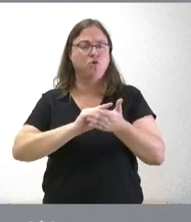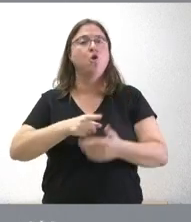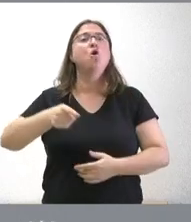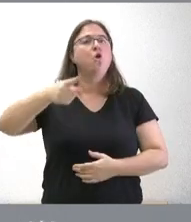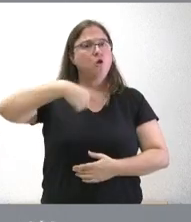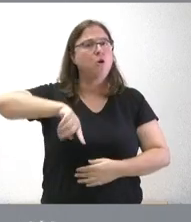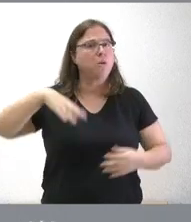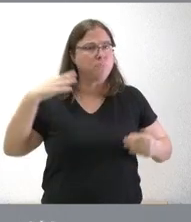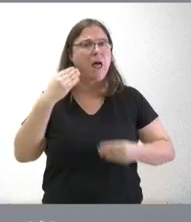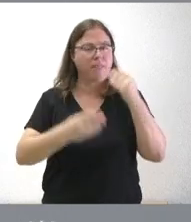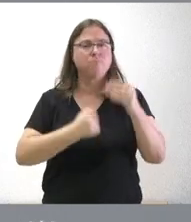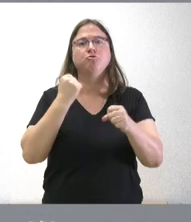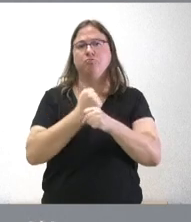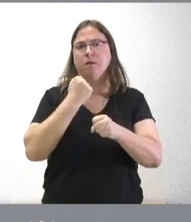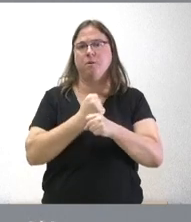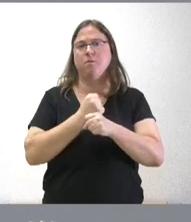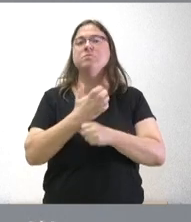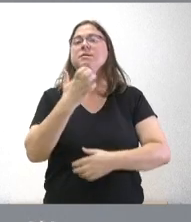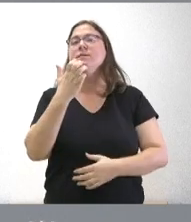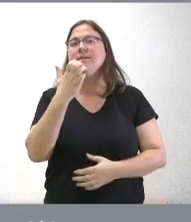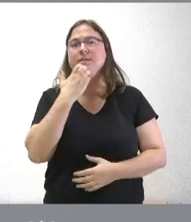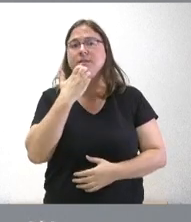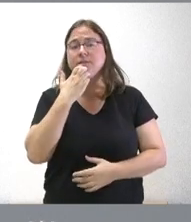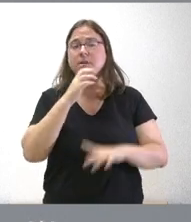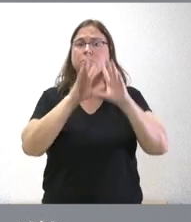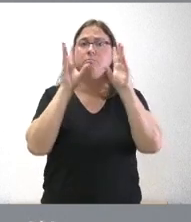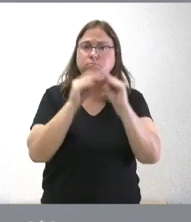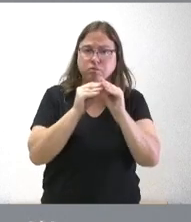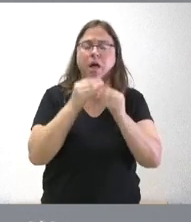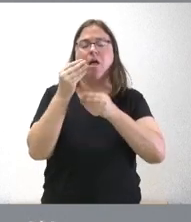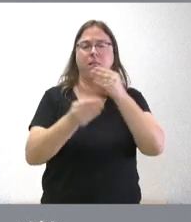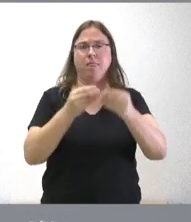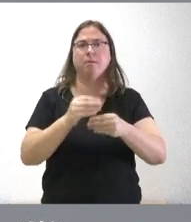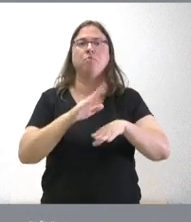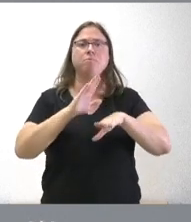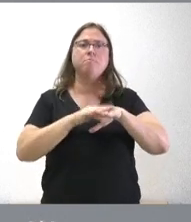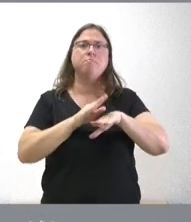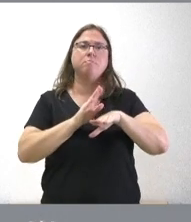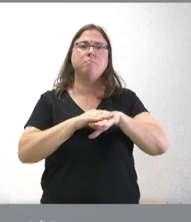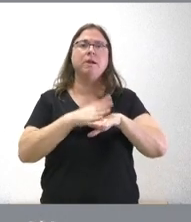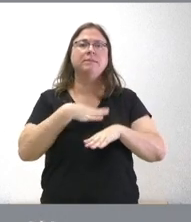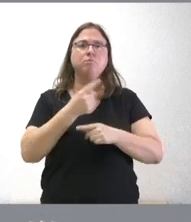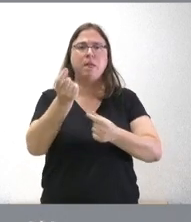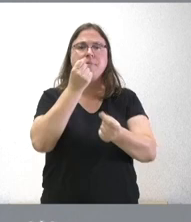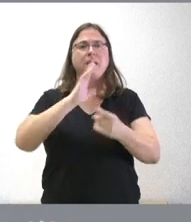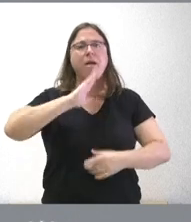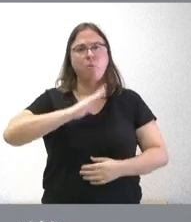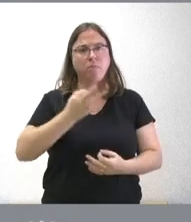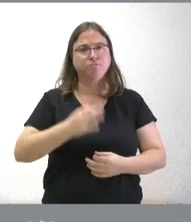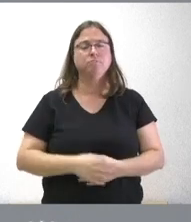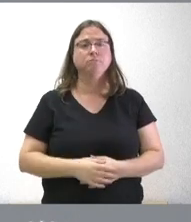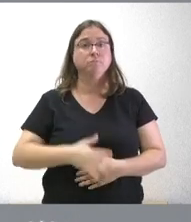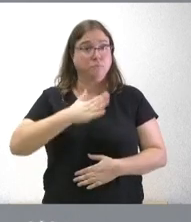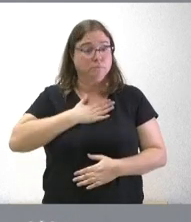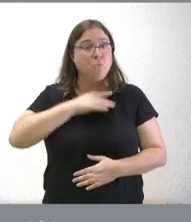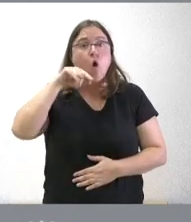los trabajos y en la medida en que nosotros tengamos conclusiones también las aportaremos para que se puedan tomar las medidas más adecuadas más oportunas pero yo